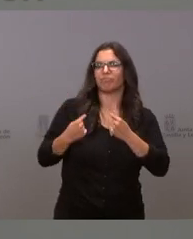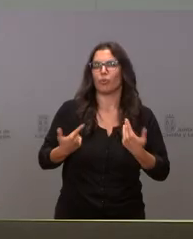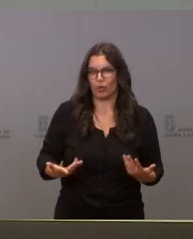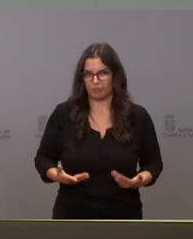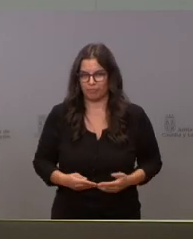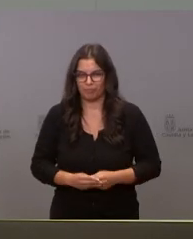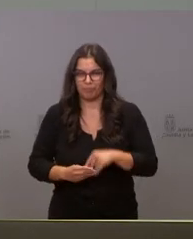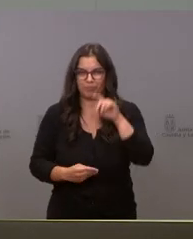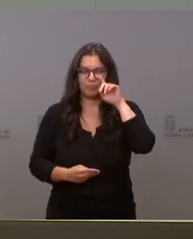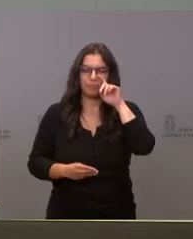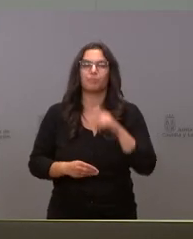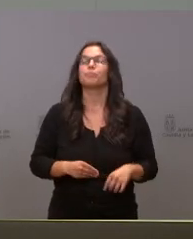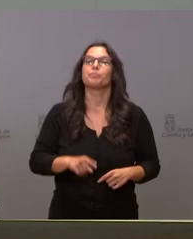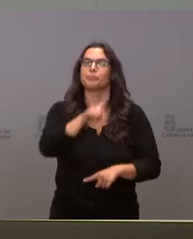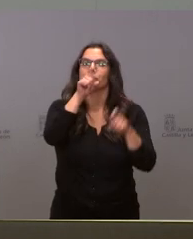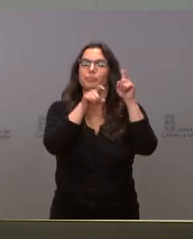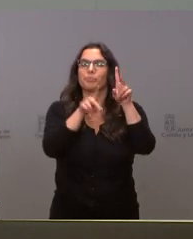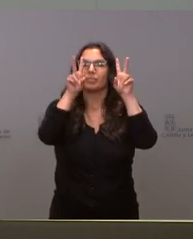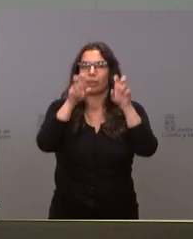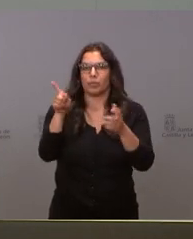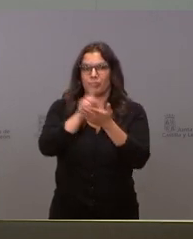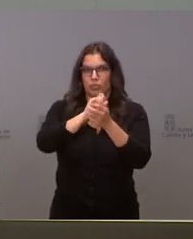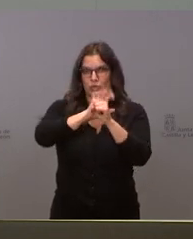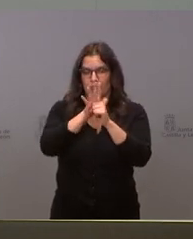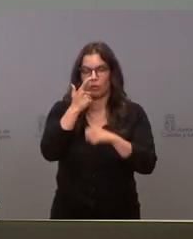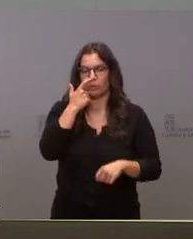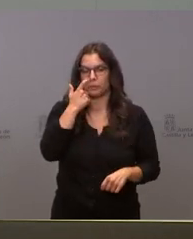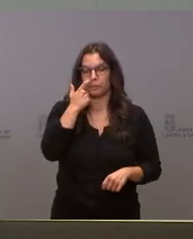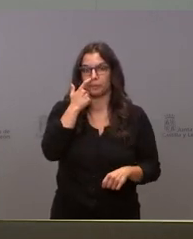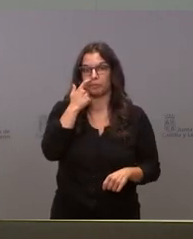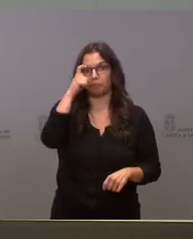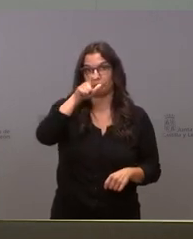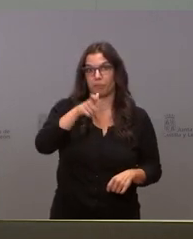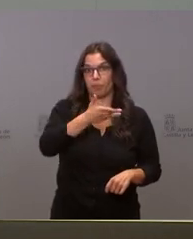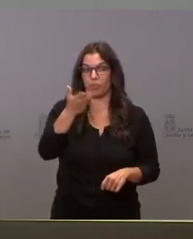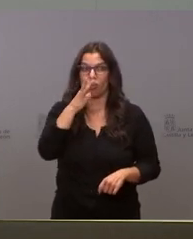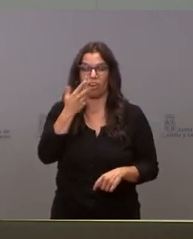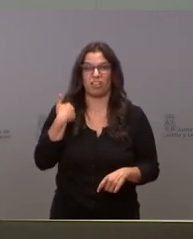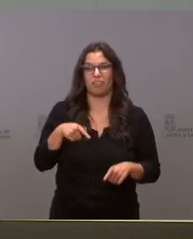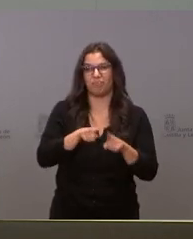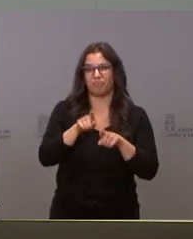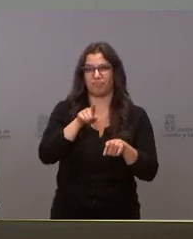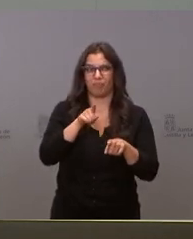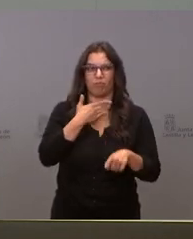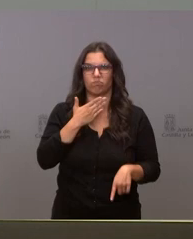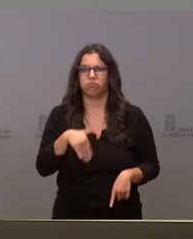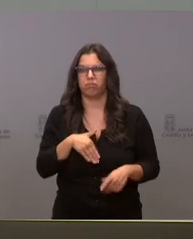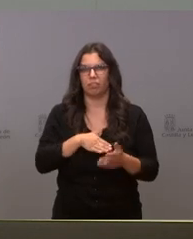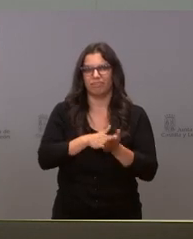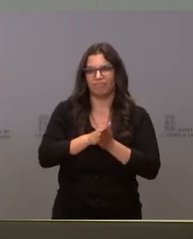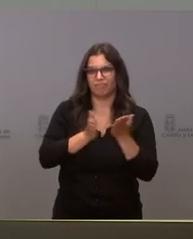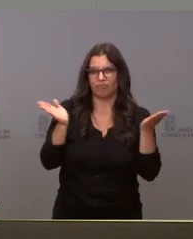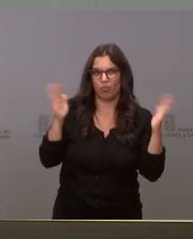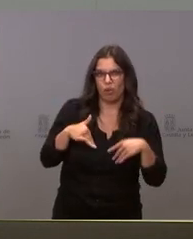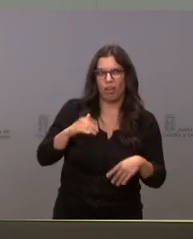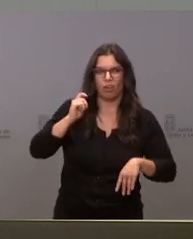Sí volviendo a la situación de la pandemia la ciudadanía está en un desánimo total ahora los jueces otra vez